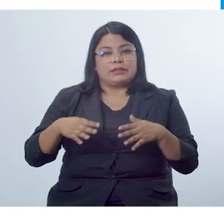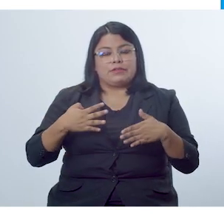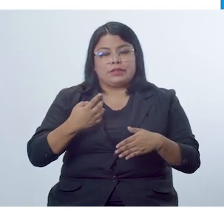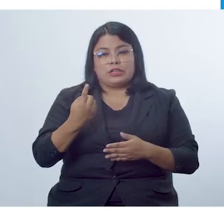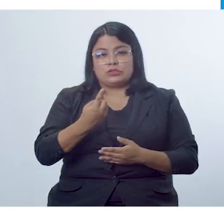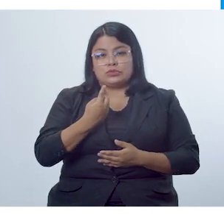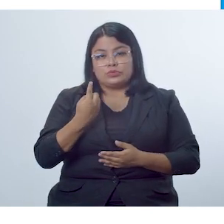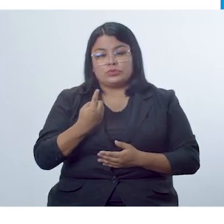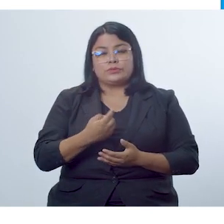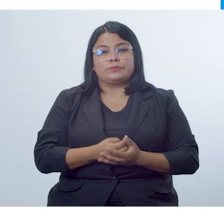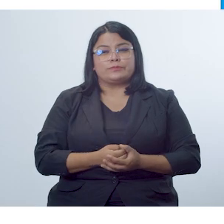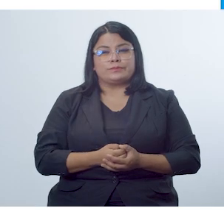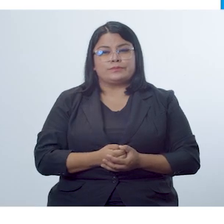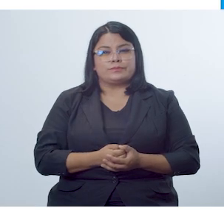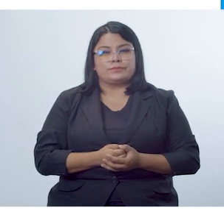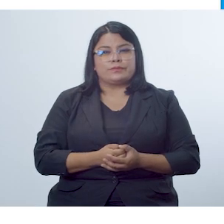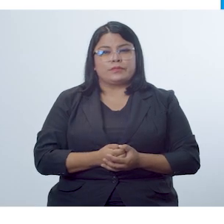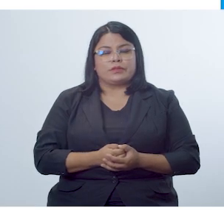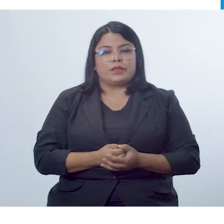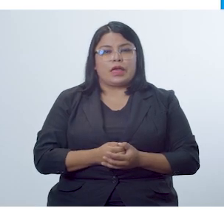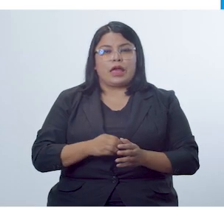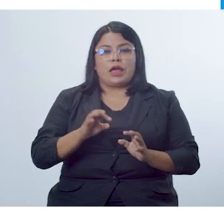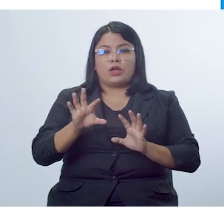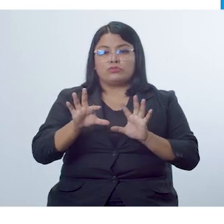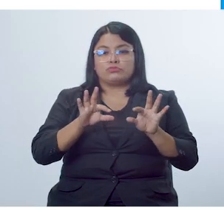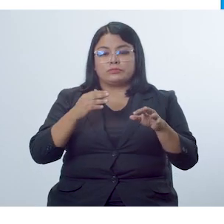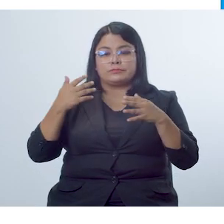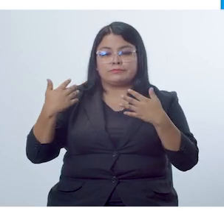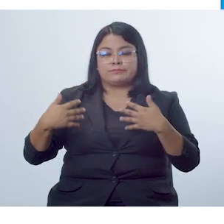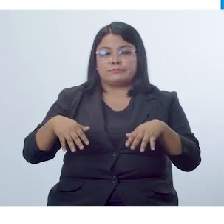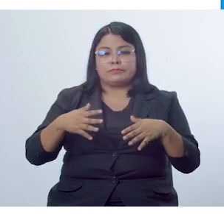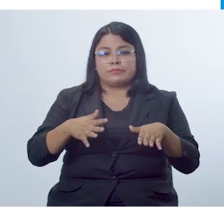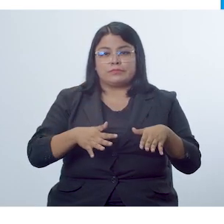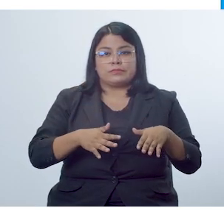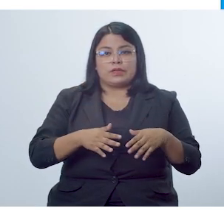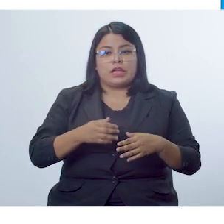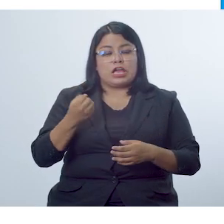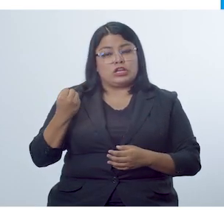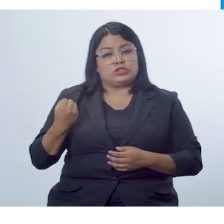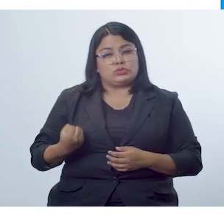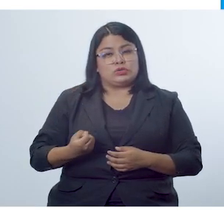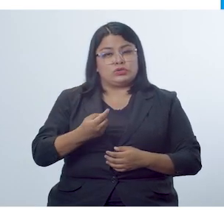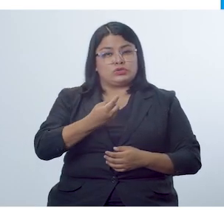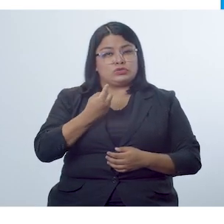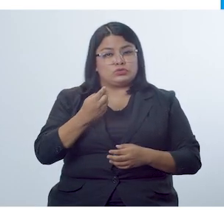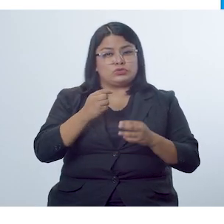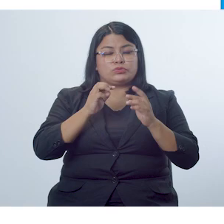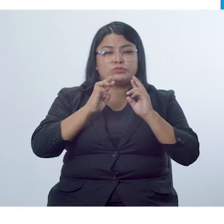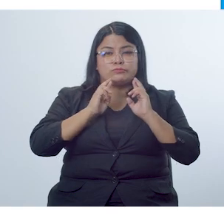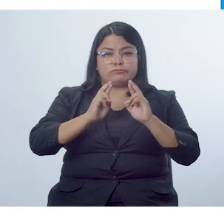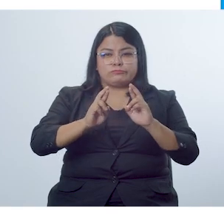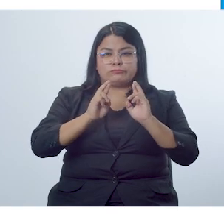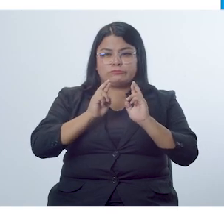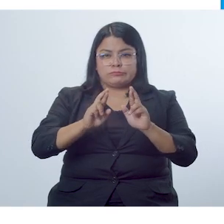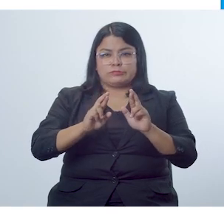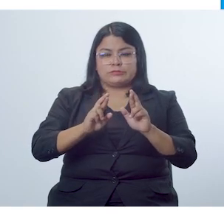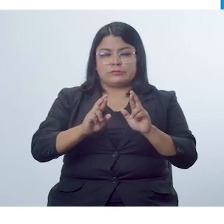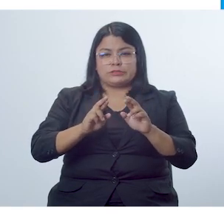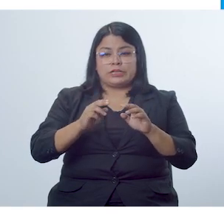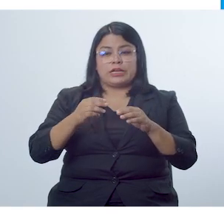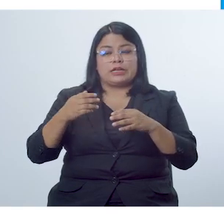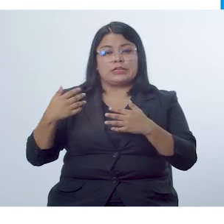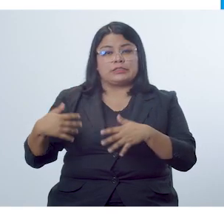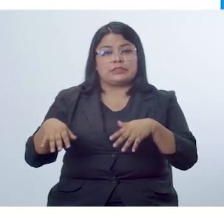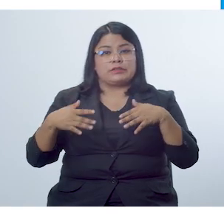individual, son aquellas en las que el estudiantado de forma autónoma resuelve las actividades a partir del